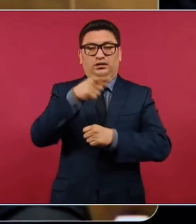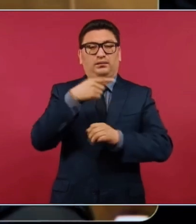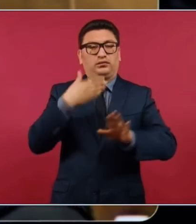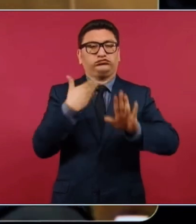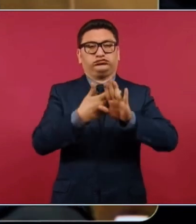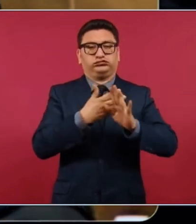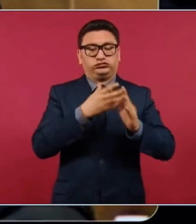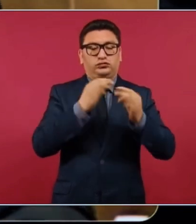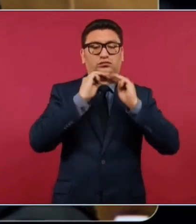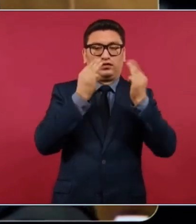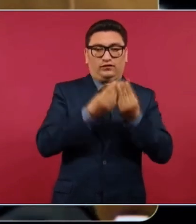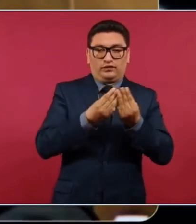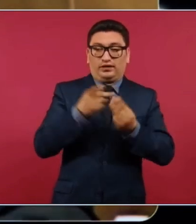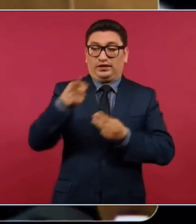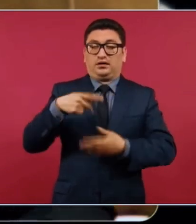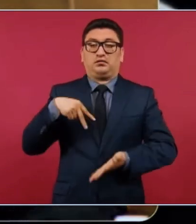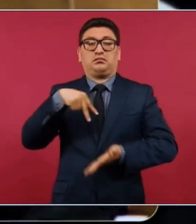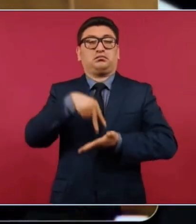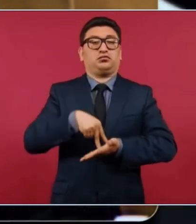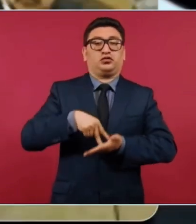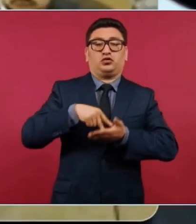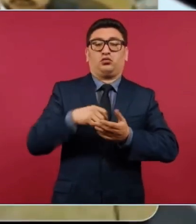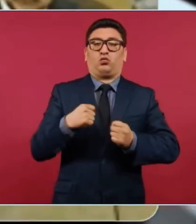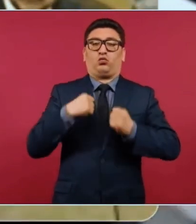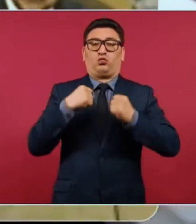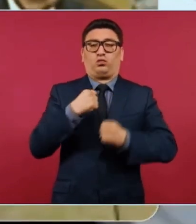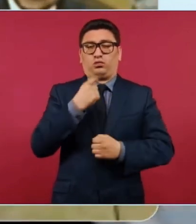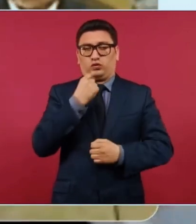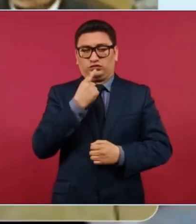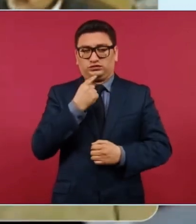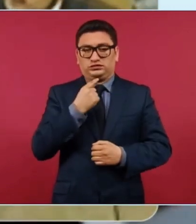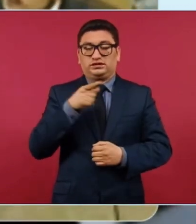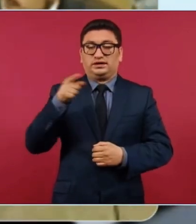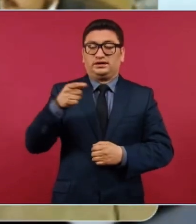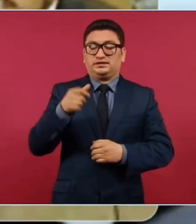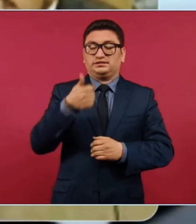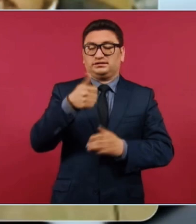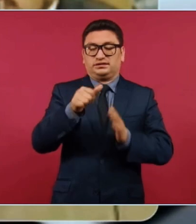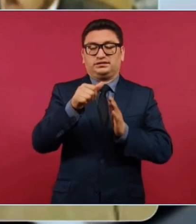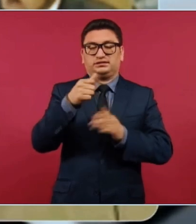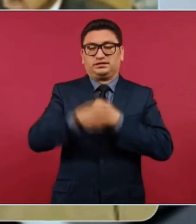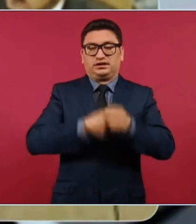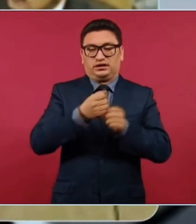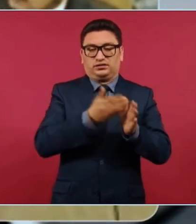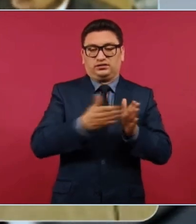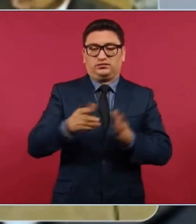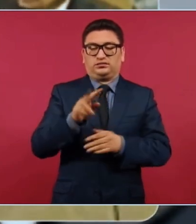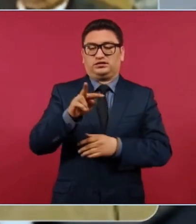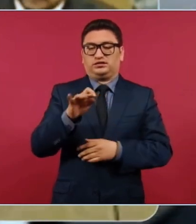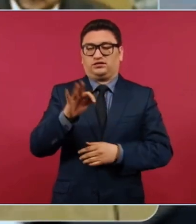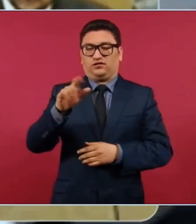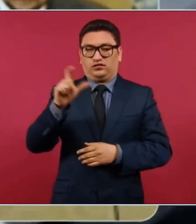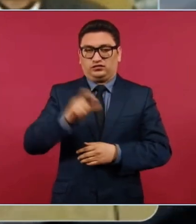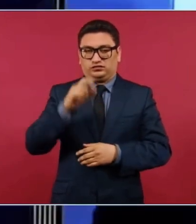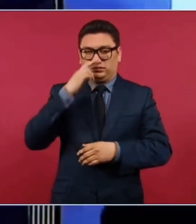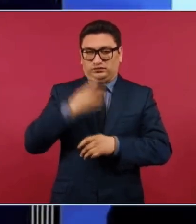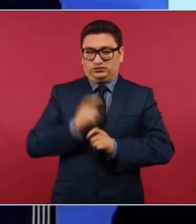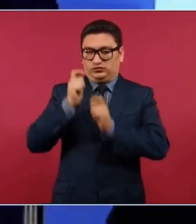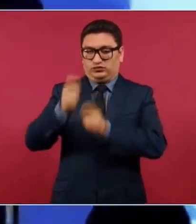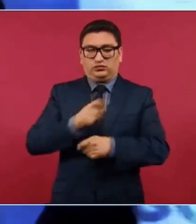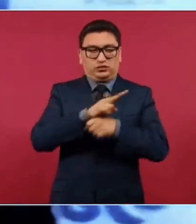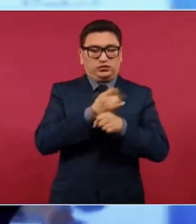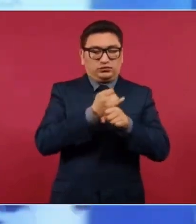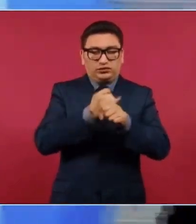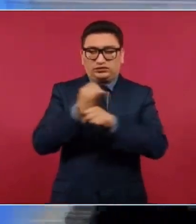El hombre que se presentó ante el público como el superpolicía, que en el sexenio de Vicente Fox estuvo al frente de la Agencia Federal de Investigación,